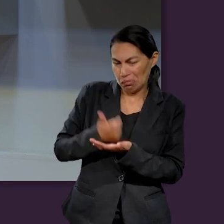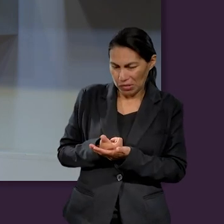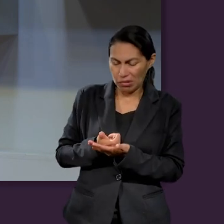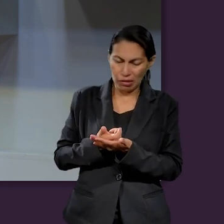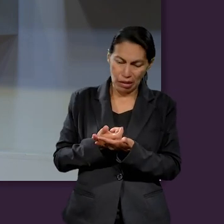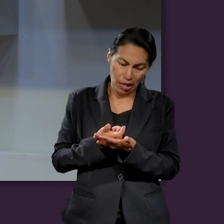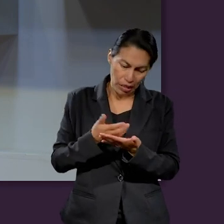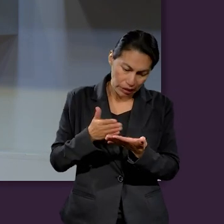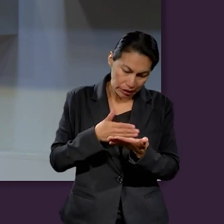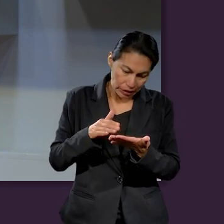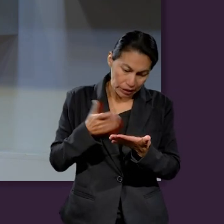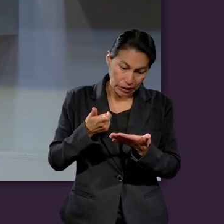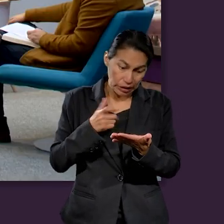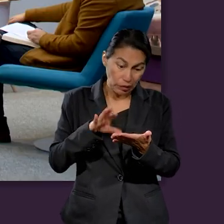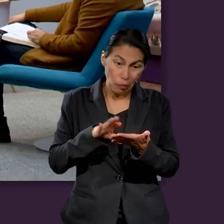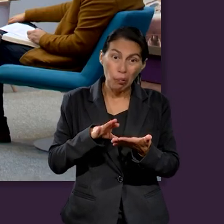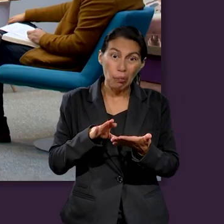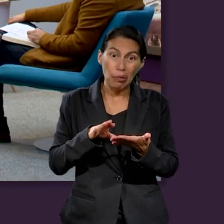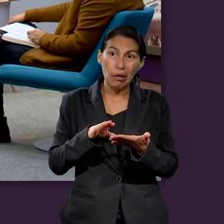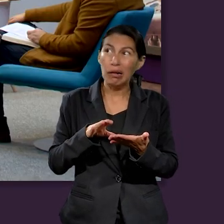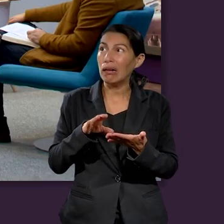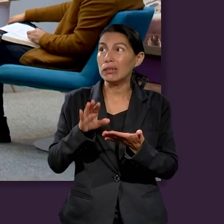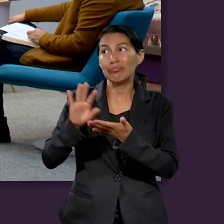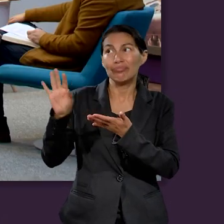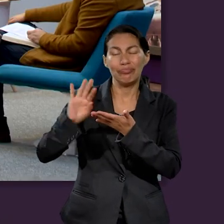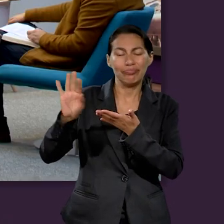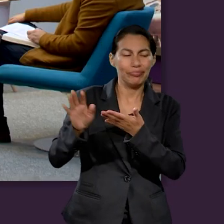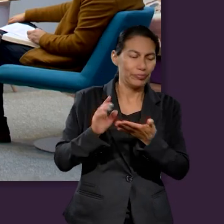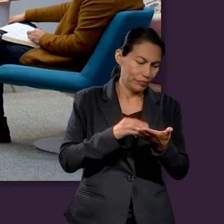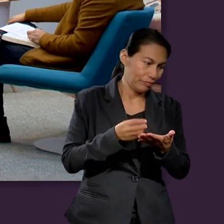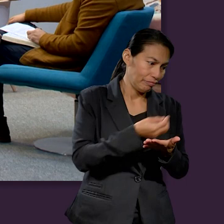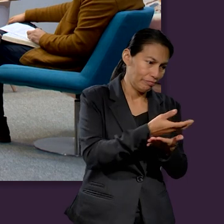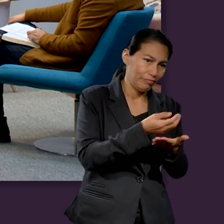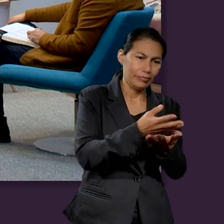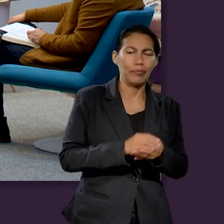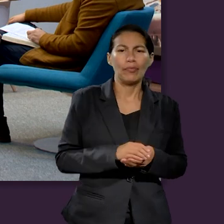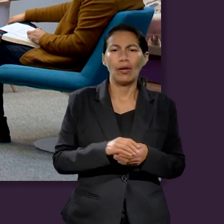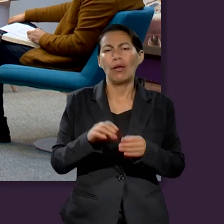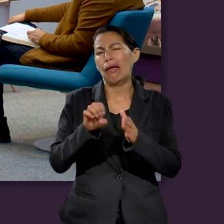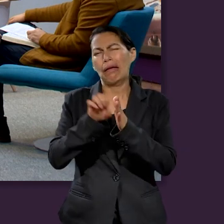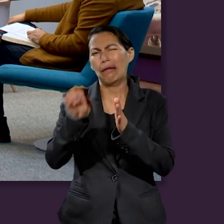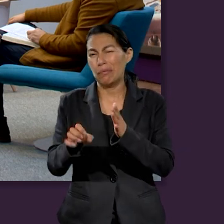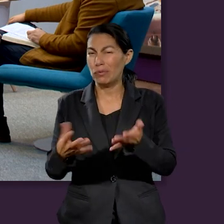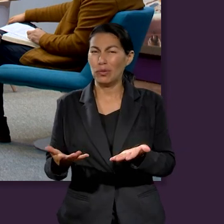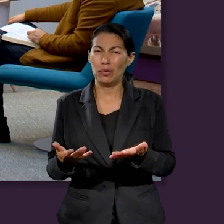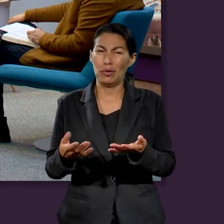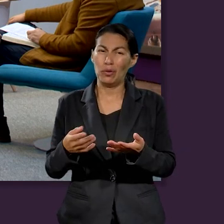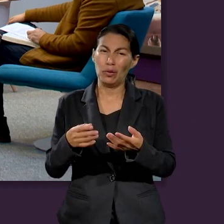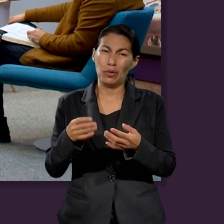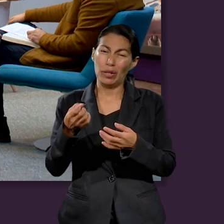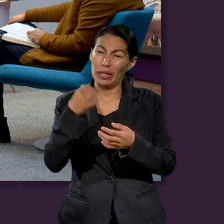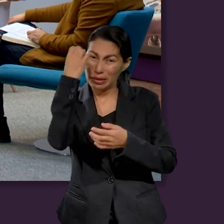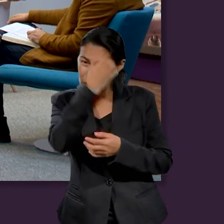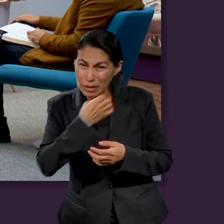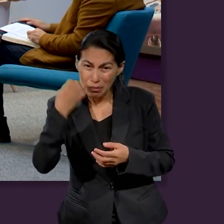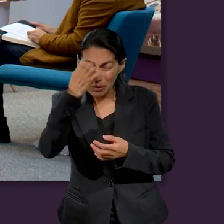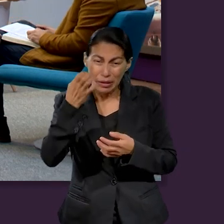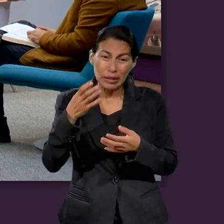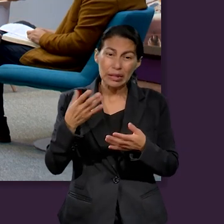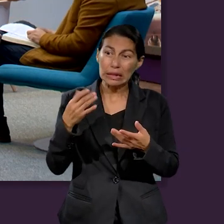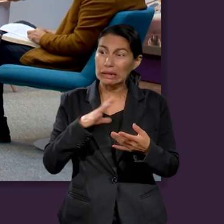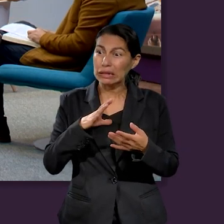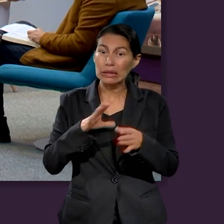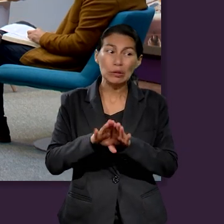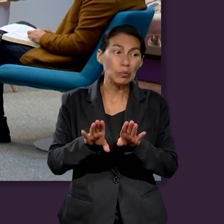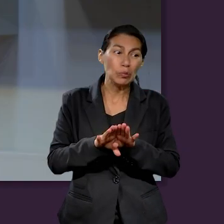sacrificamos primero a Dios, yo creo que les ha pasado a nos llega la época de exámenes y el primero que sufre es su devoción personal